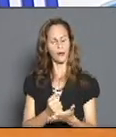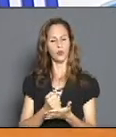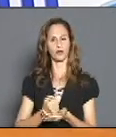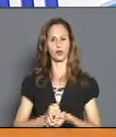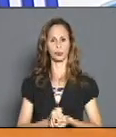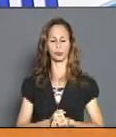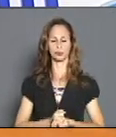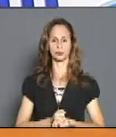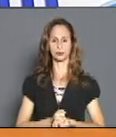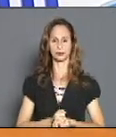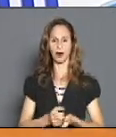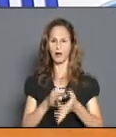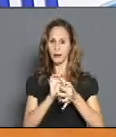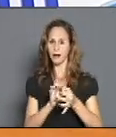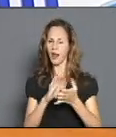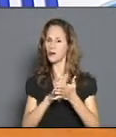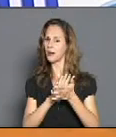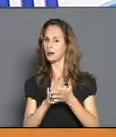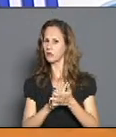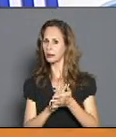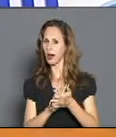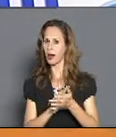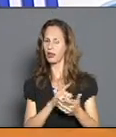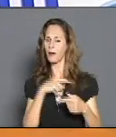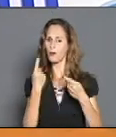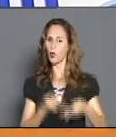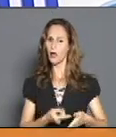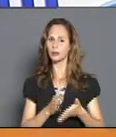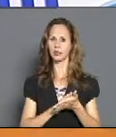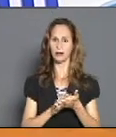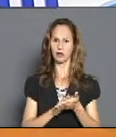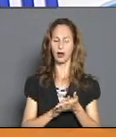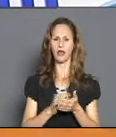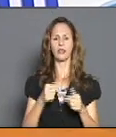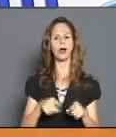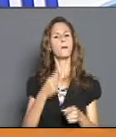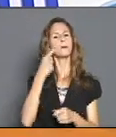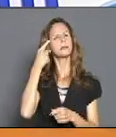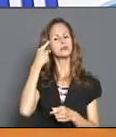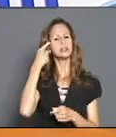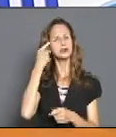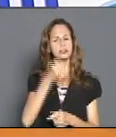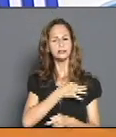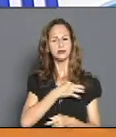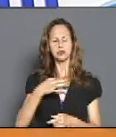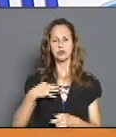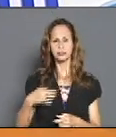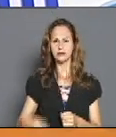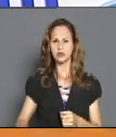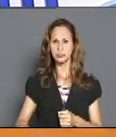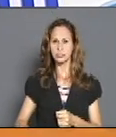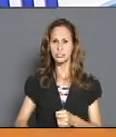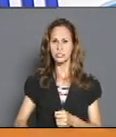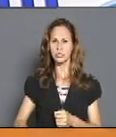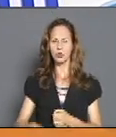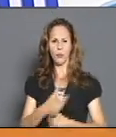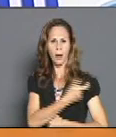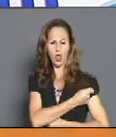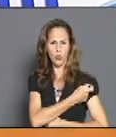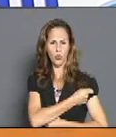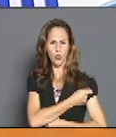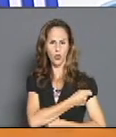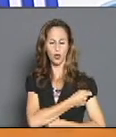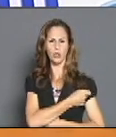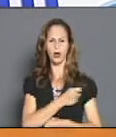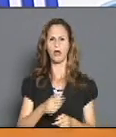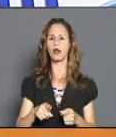hay otra cosa que no es la vacuna. Es la vacuna, precisamente. ¿Hay vacuna china en Holguín? Hay vacuna china en Holguín, que no tiene timerosal. Se están aplicando,